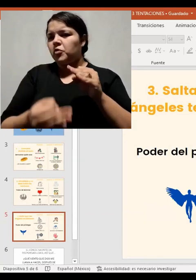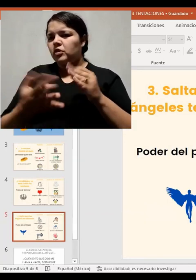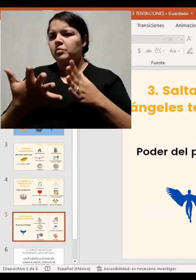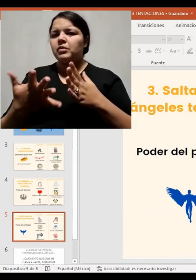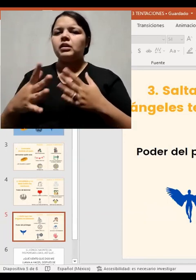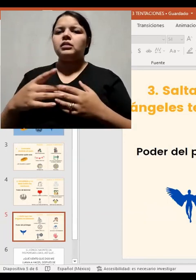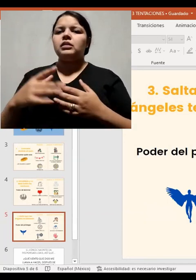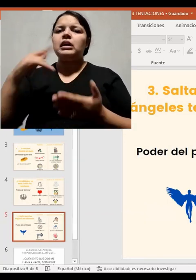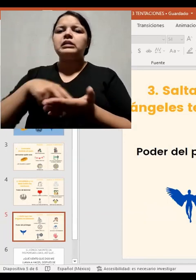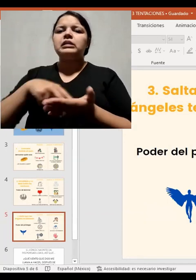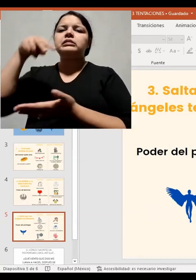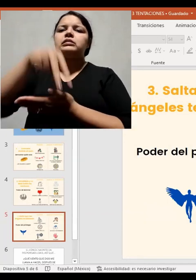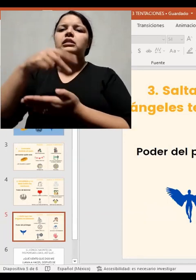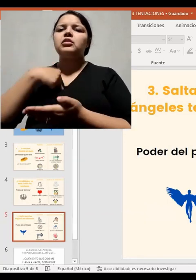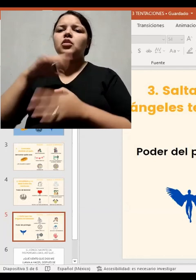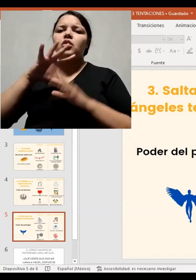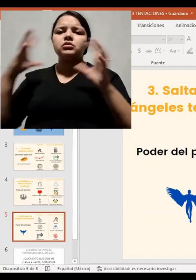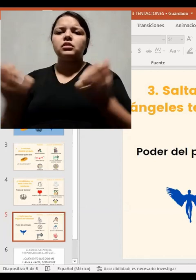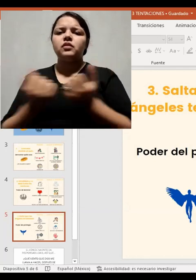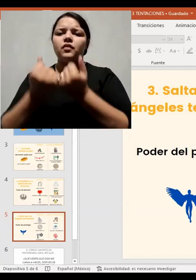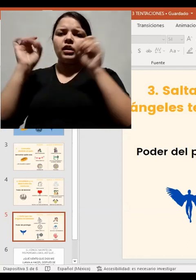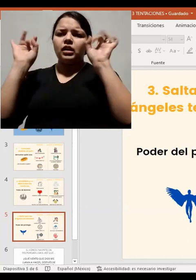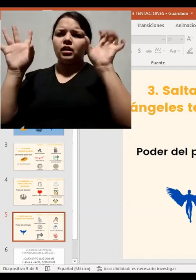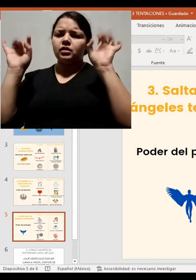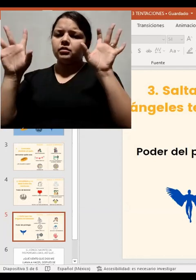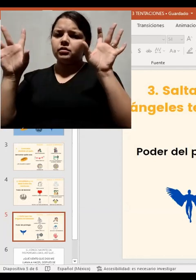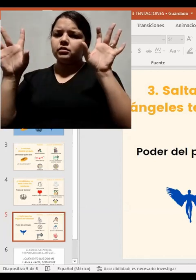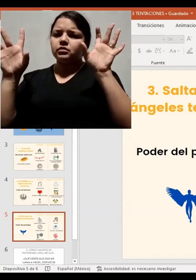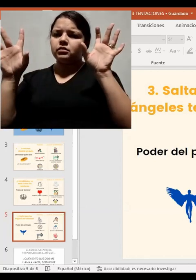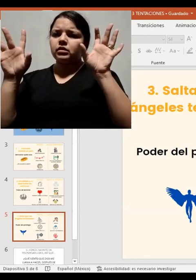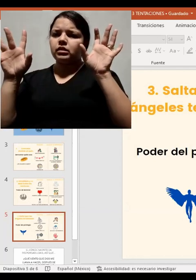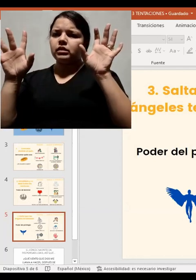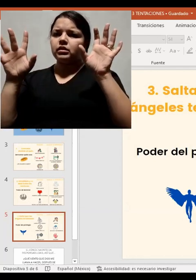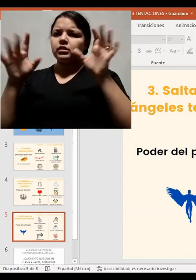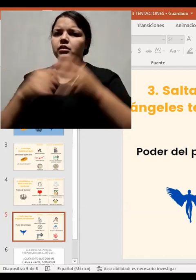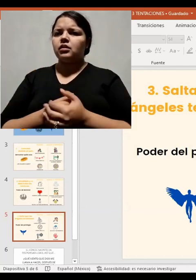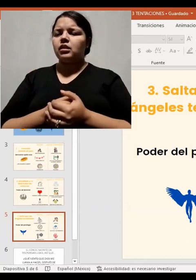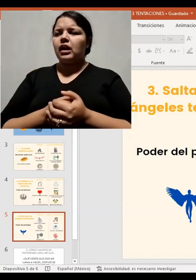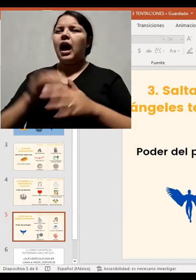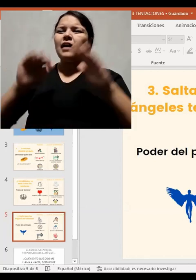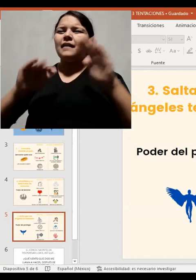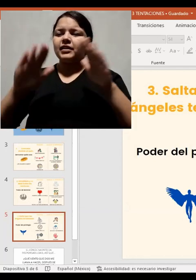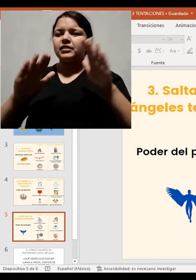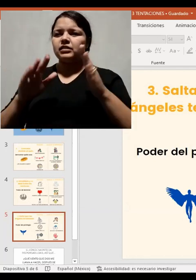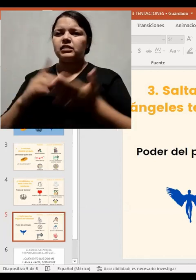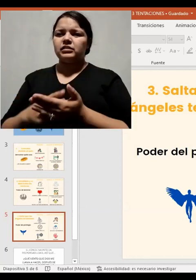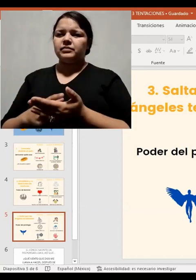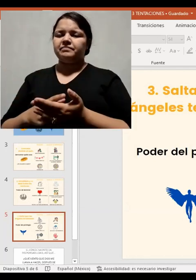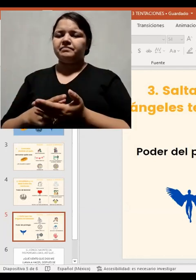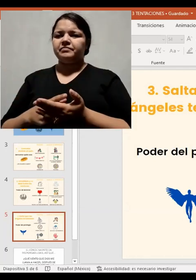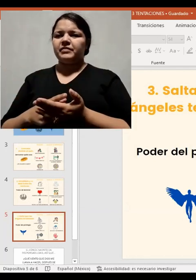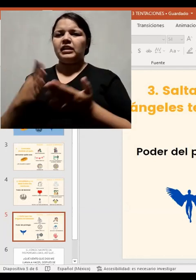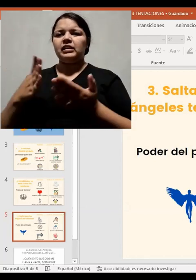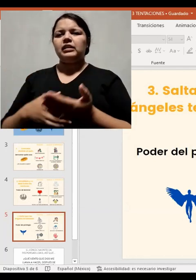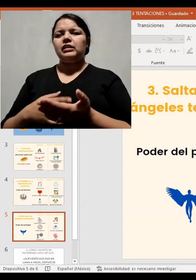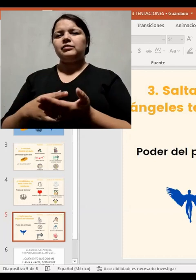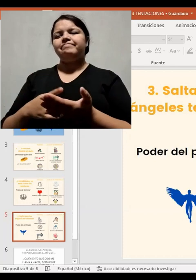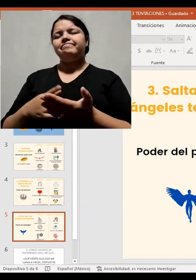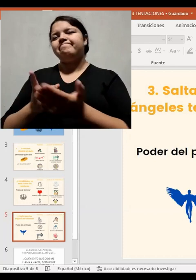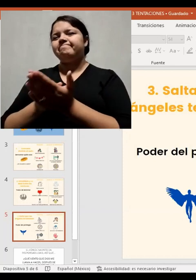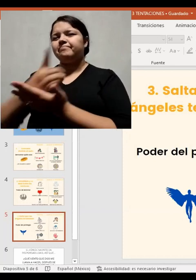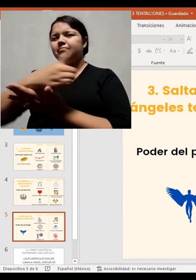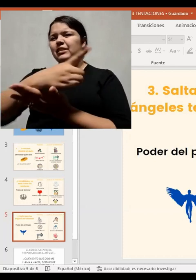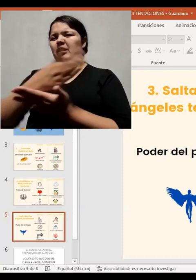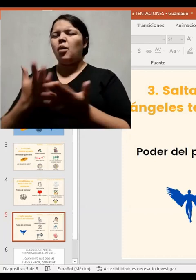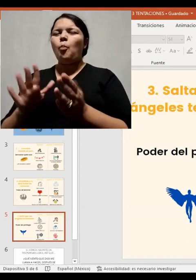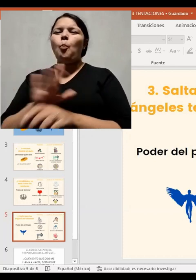de etnias, de tal, tal, tal, tal. Una cosa es por miedo, por ignorancia y otra cosa es por